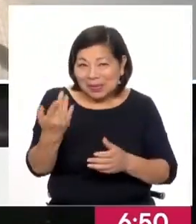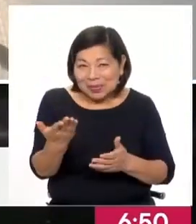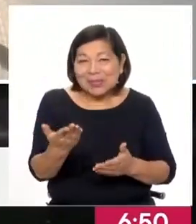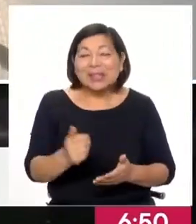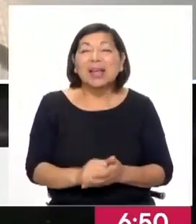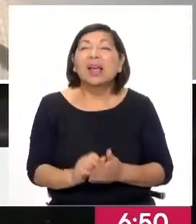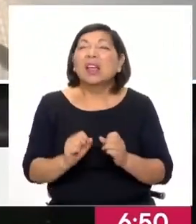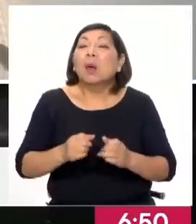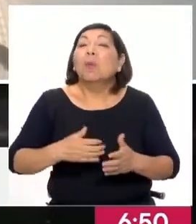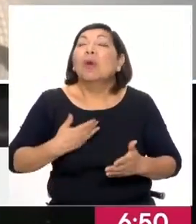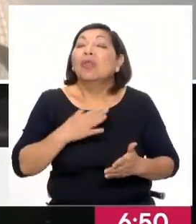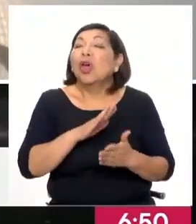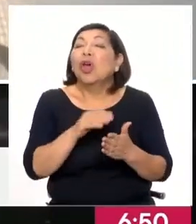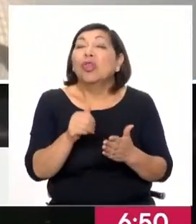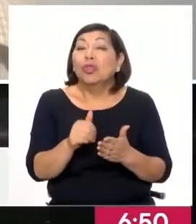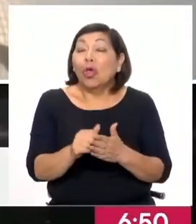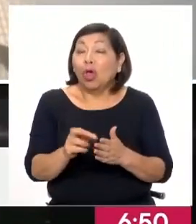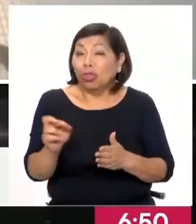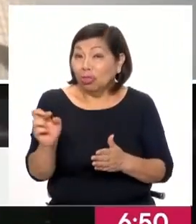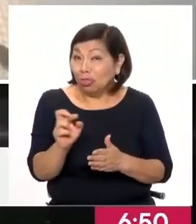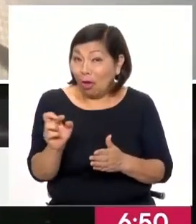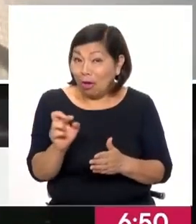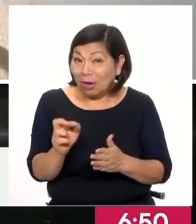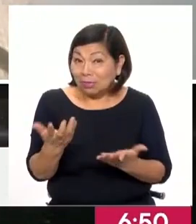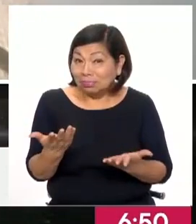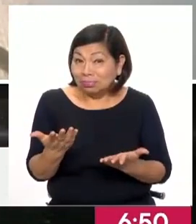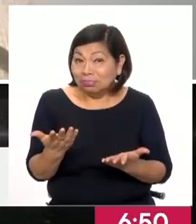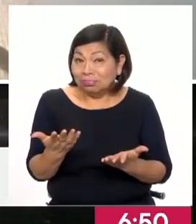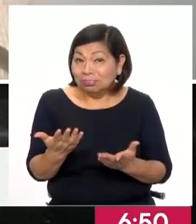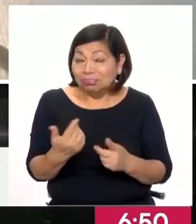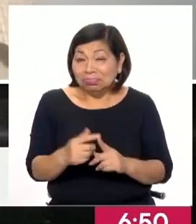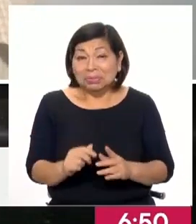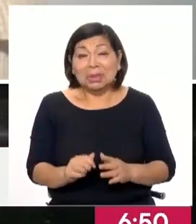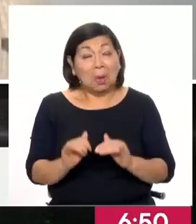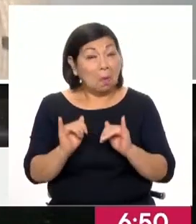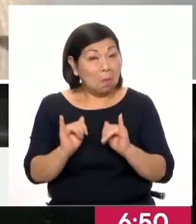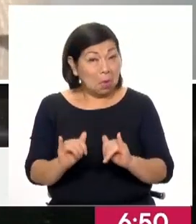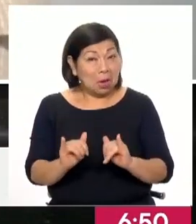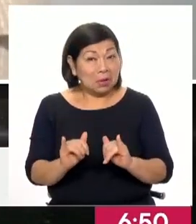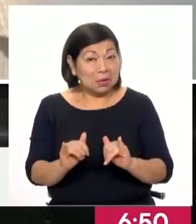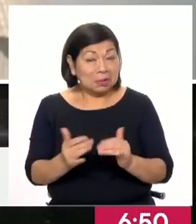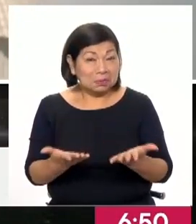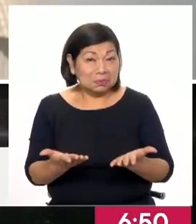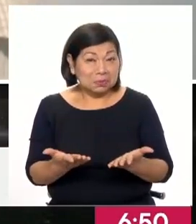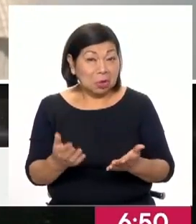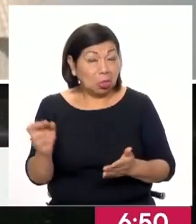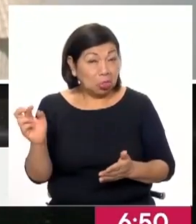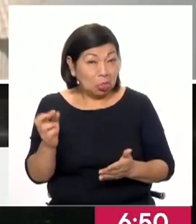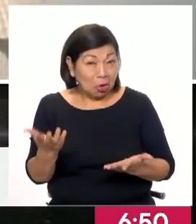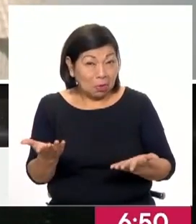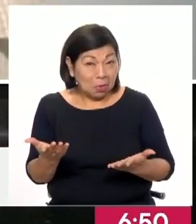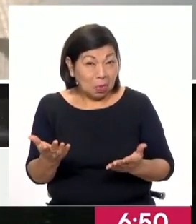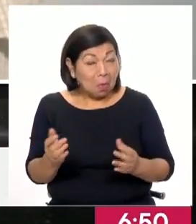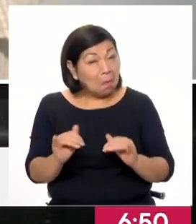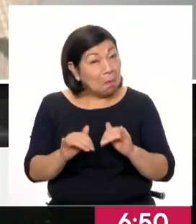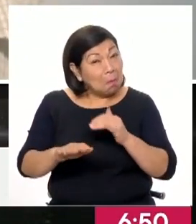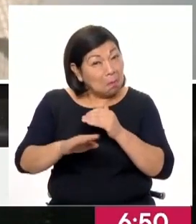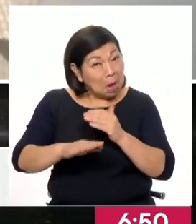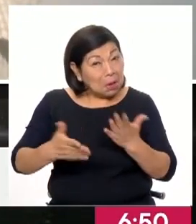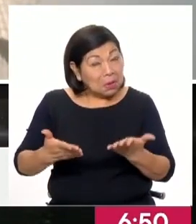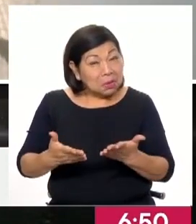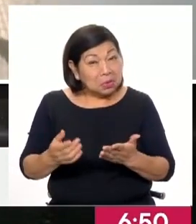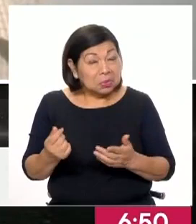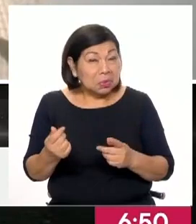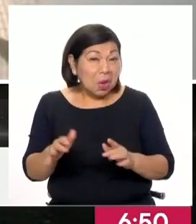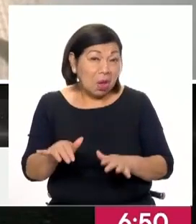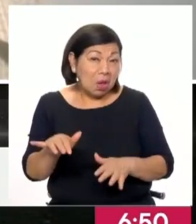¿Qué podemos decir del dólar? Que se ha mantenido ya en un nivel, ¿no? Se muestra fuerte, sólido el sol,